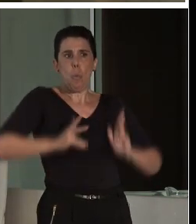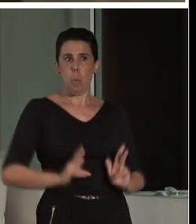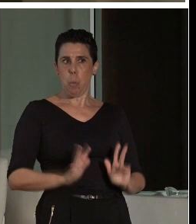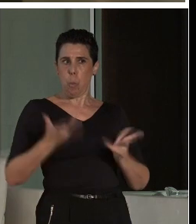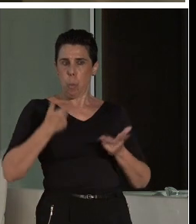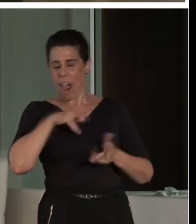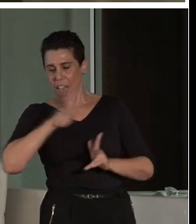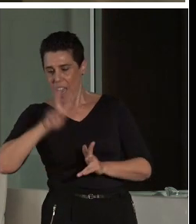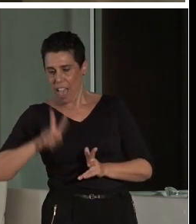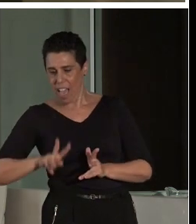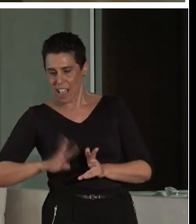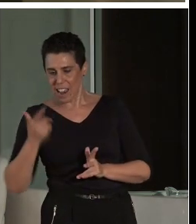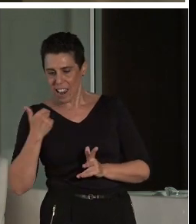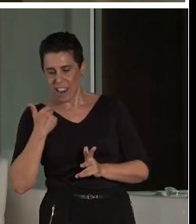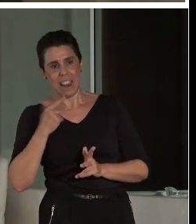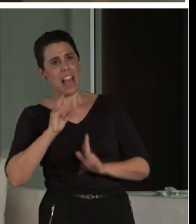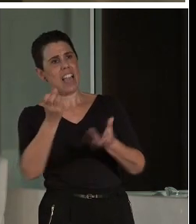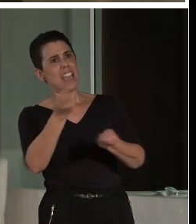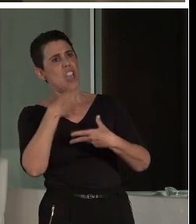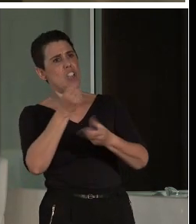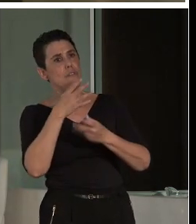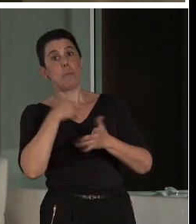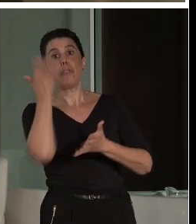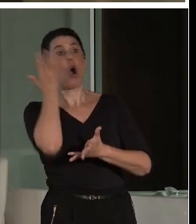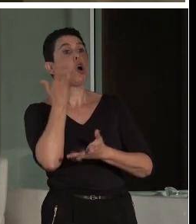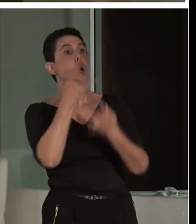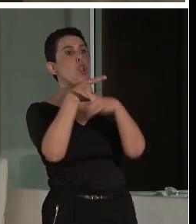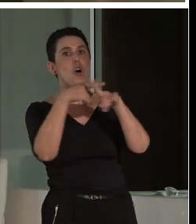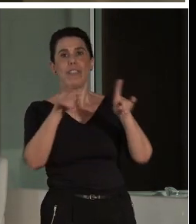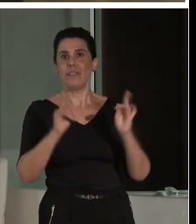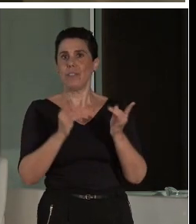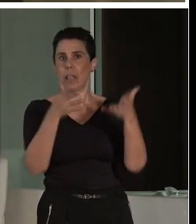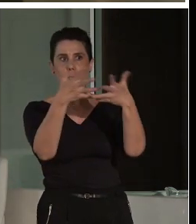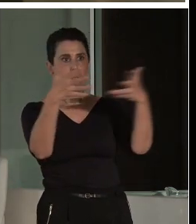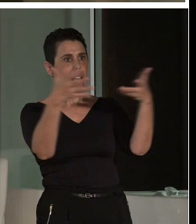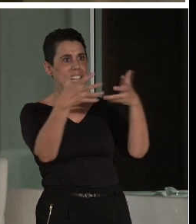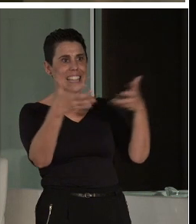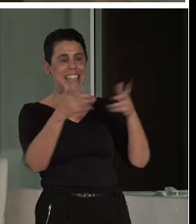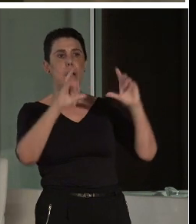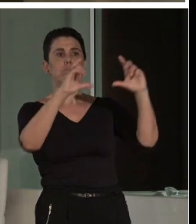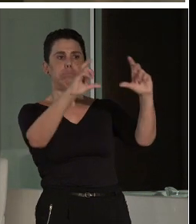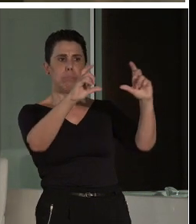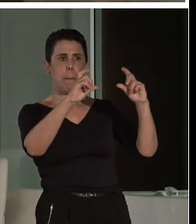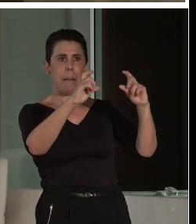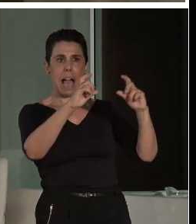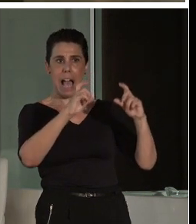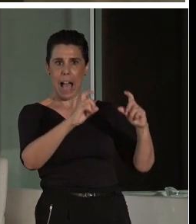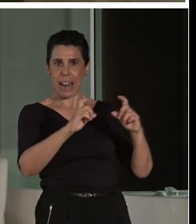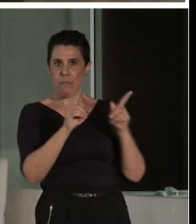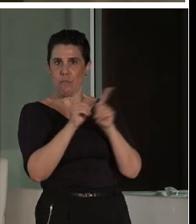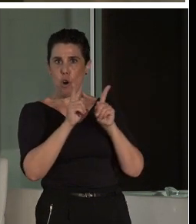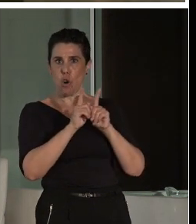color de las diferentes informaciones. Los textos, como os decía, tienen párrafos de descanso, no superan los 65